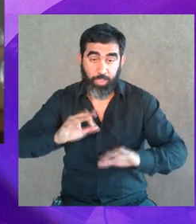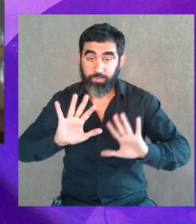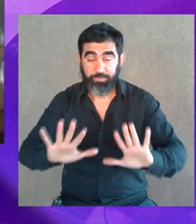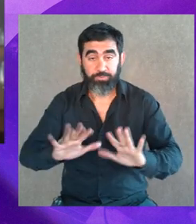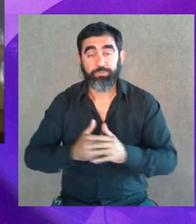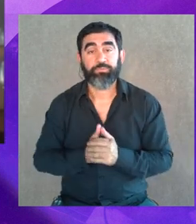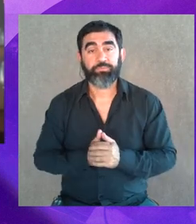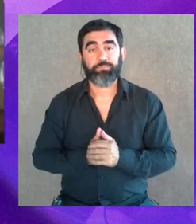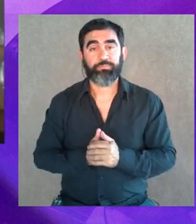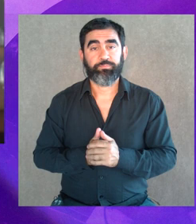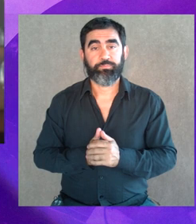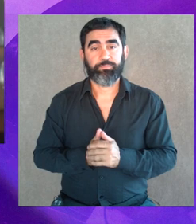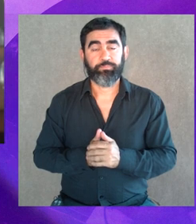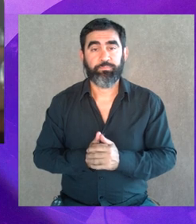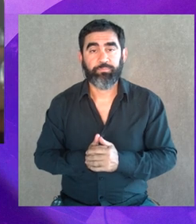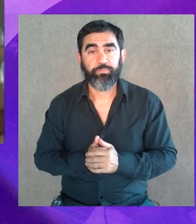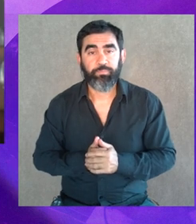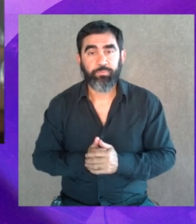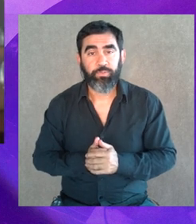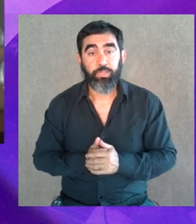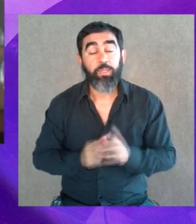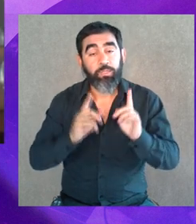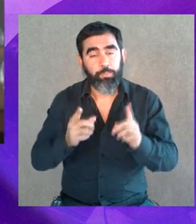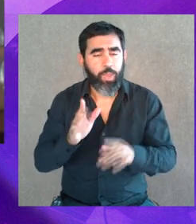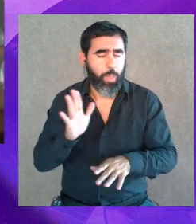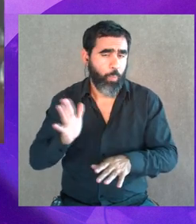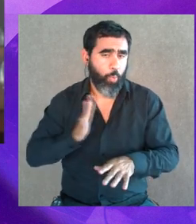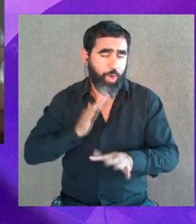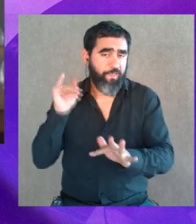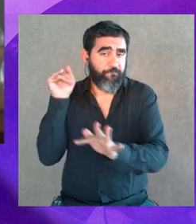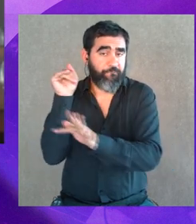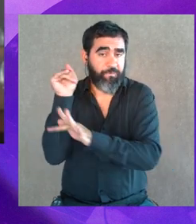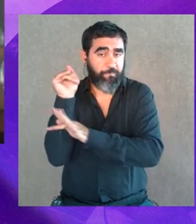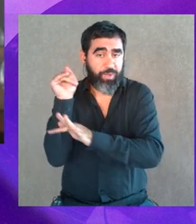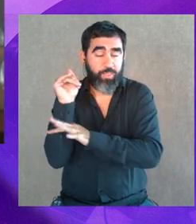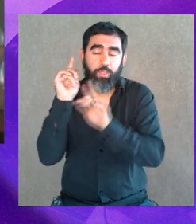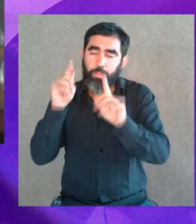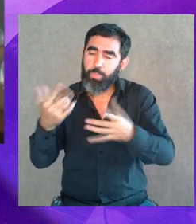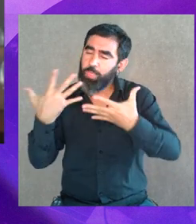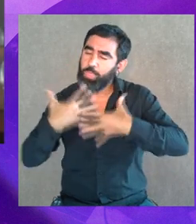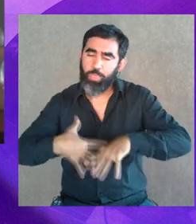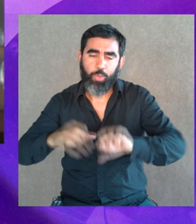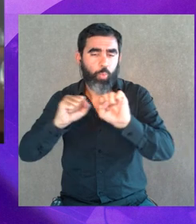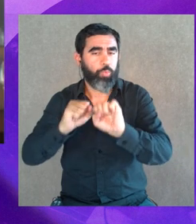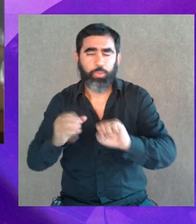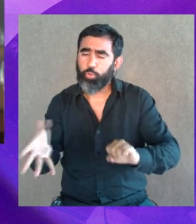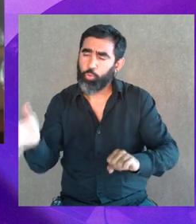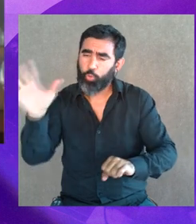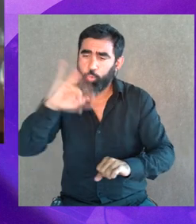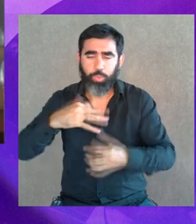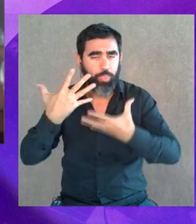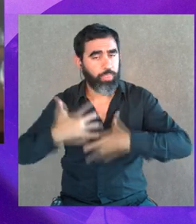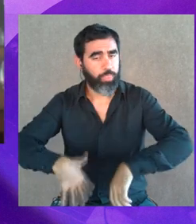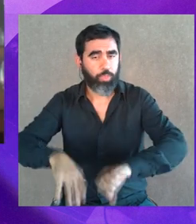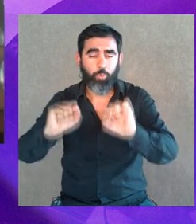estructuralmente es así. Y bueno, y aún las más feministas de las feministas nos descubrimos todos los días,